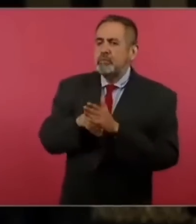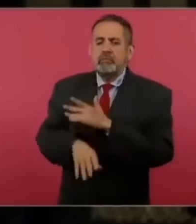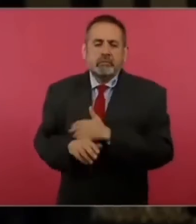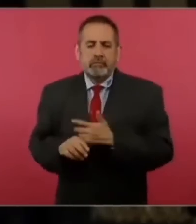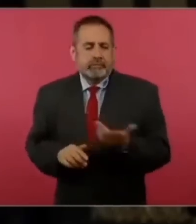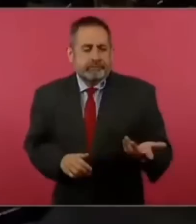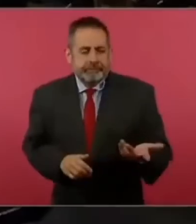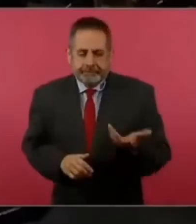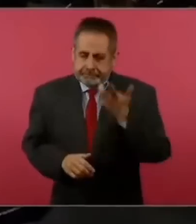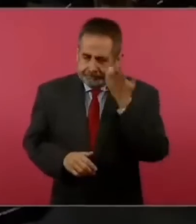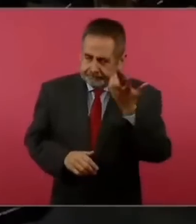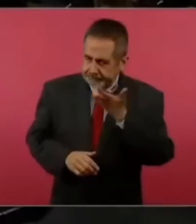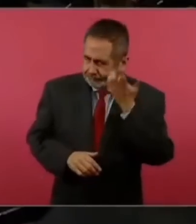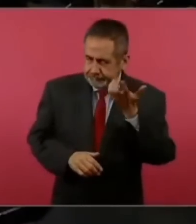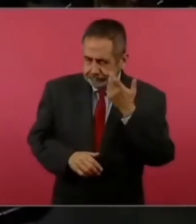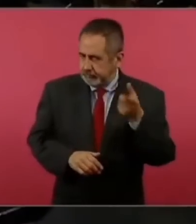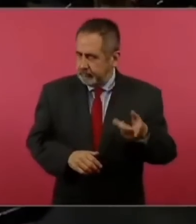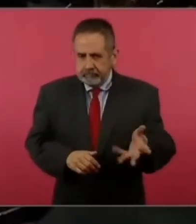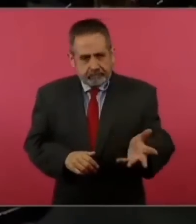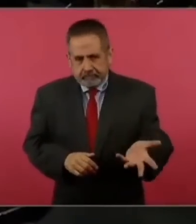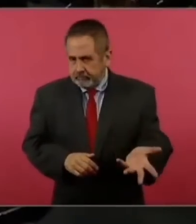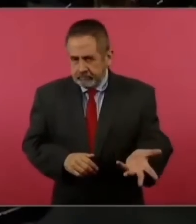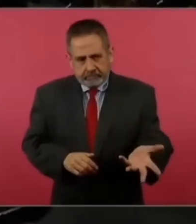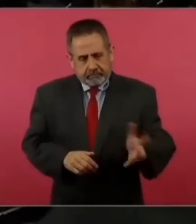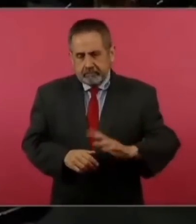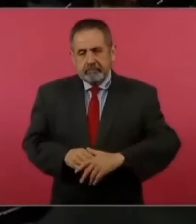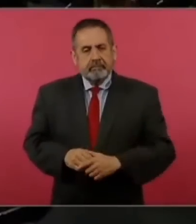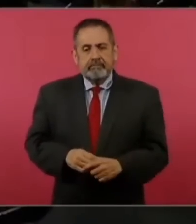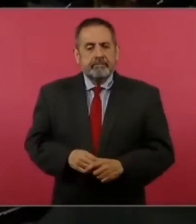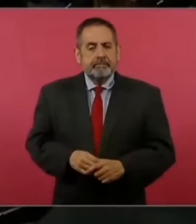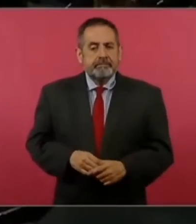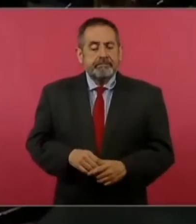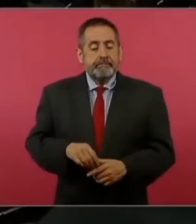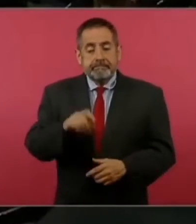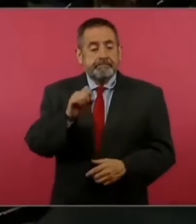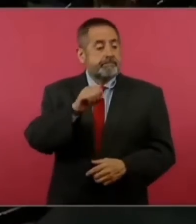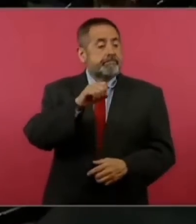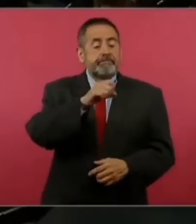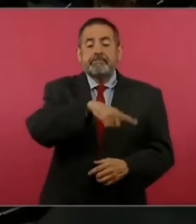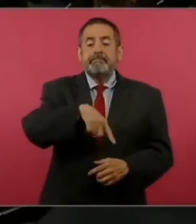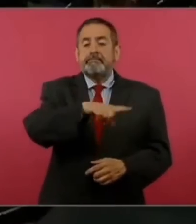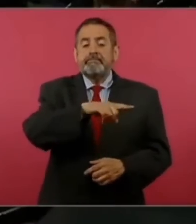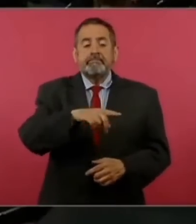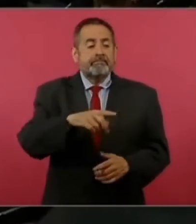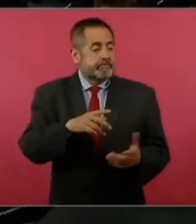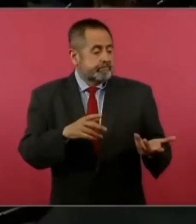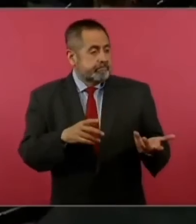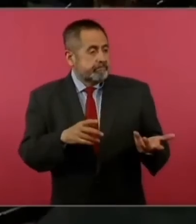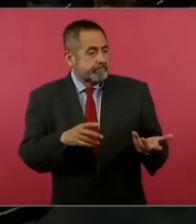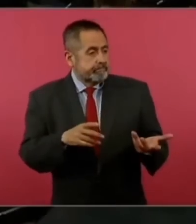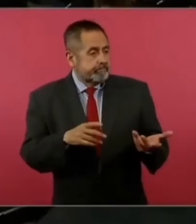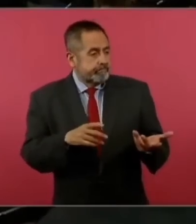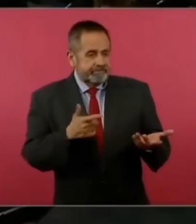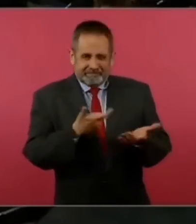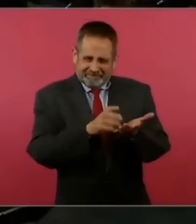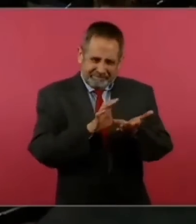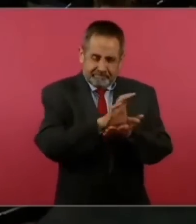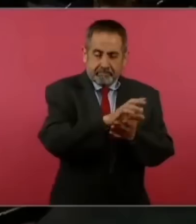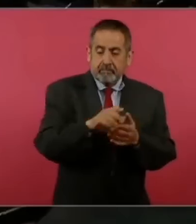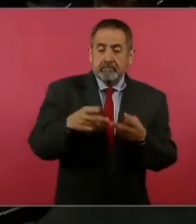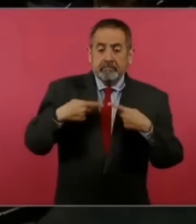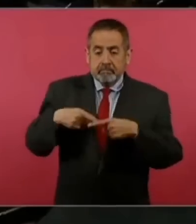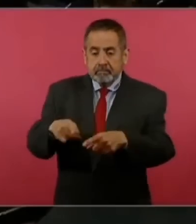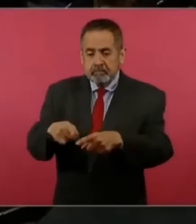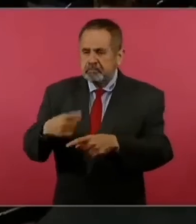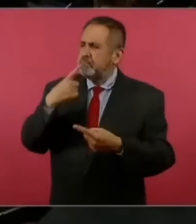obviamente los derechohabientes que es el caso más grave se